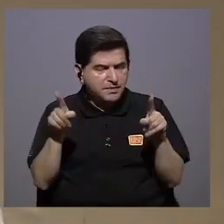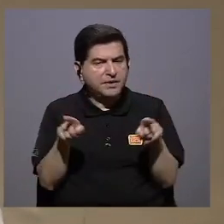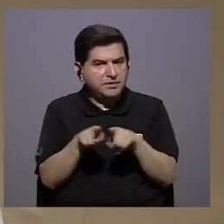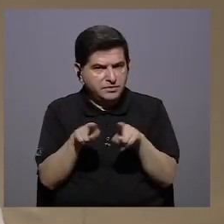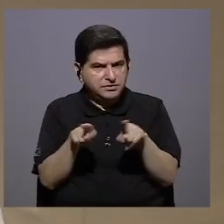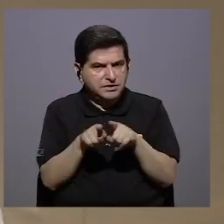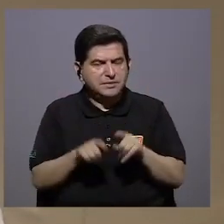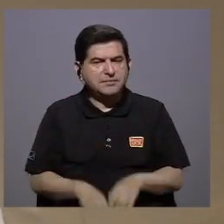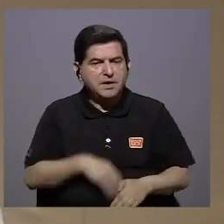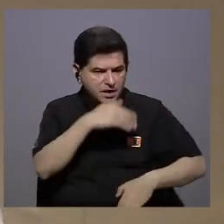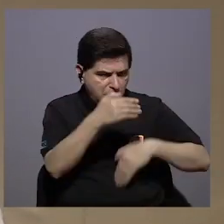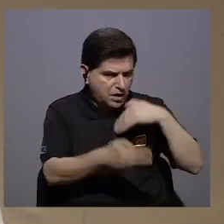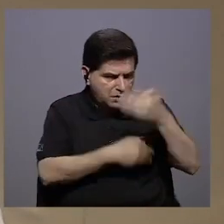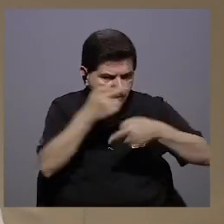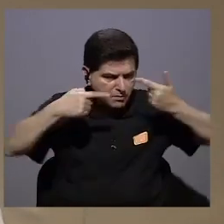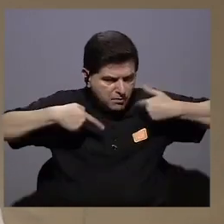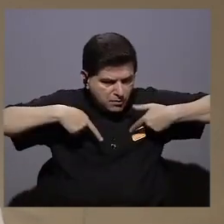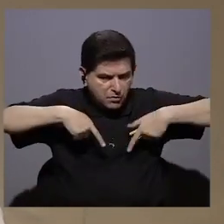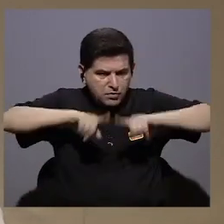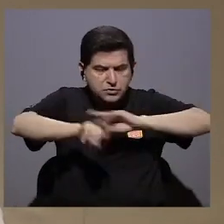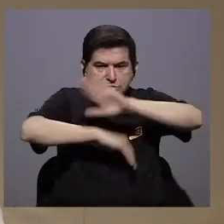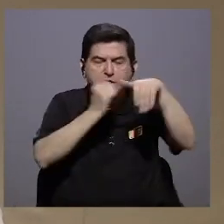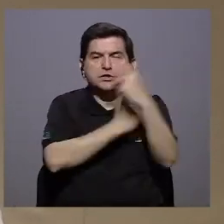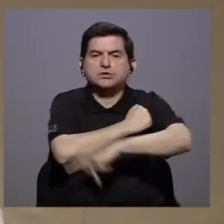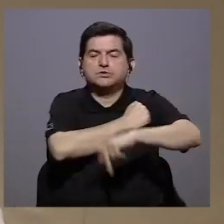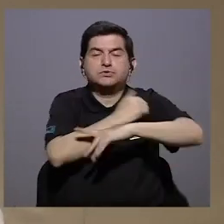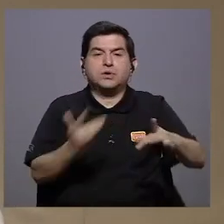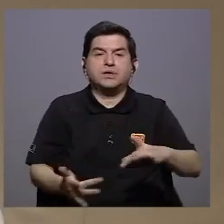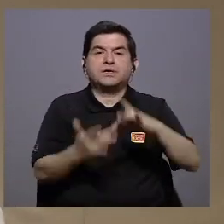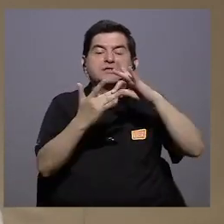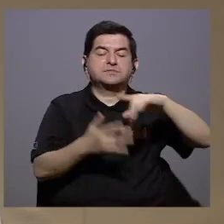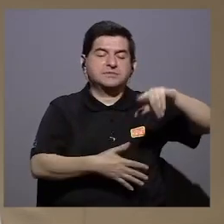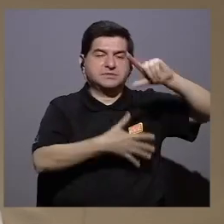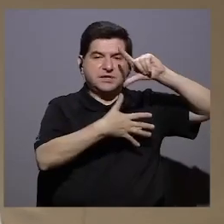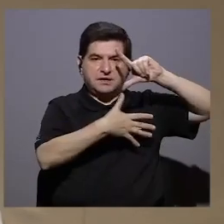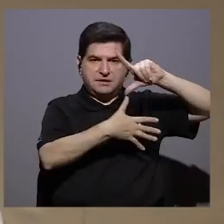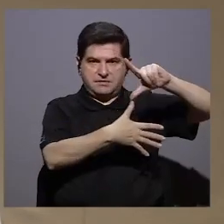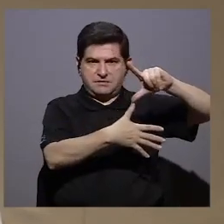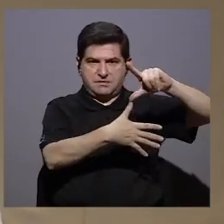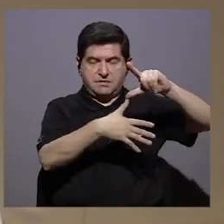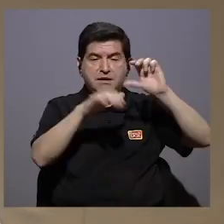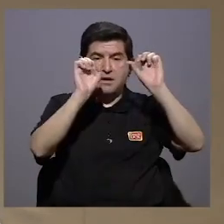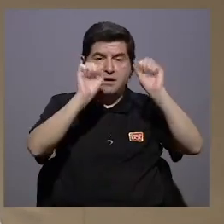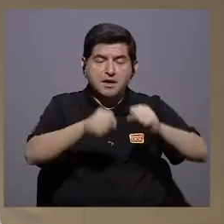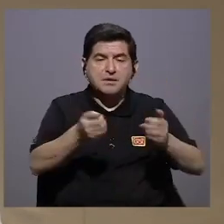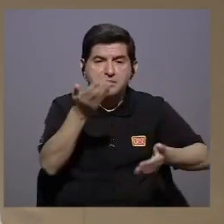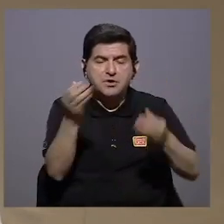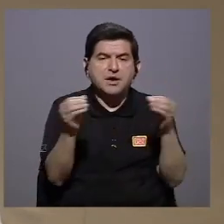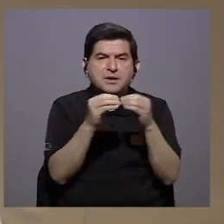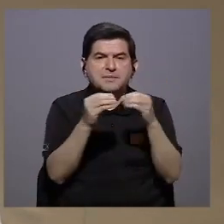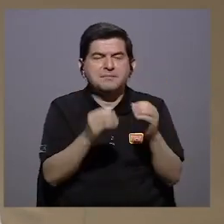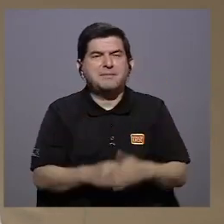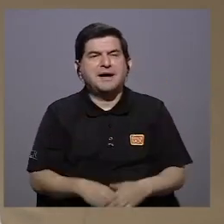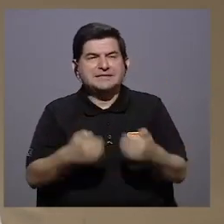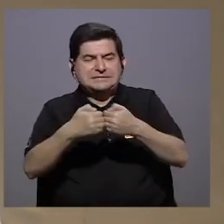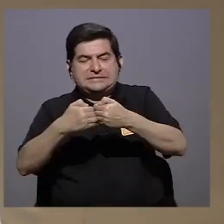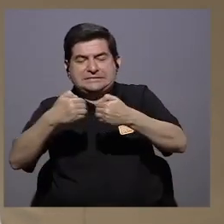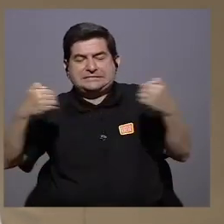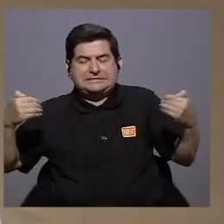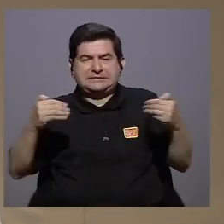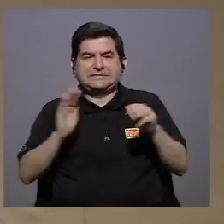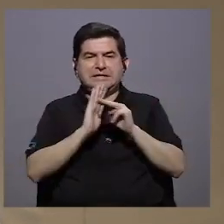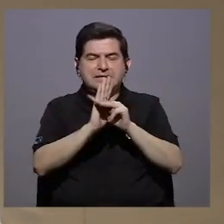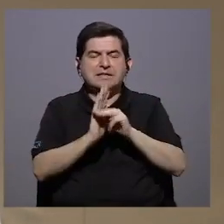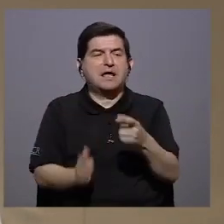que también hay hojas de rutas paralelas para todos los países especialmente en América Latina que podríamos estar más lejos no